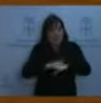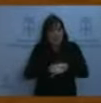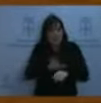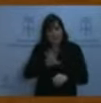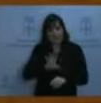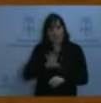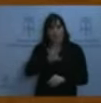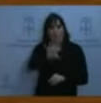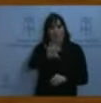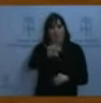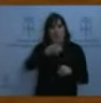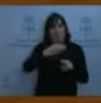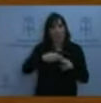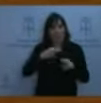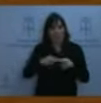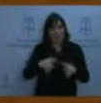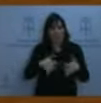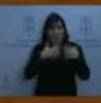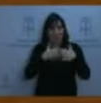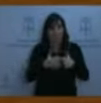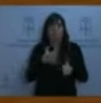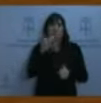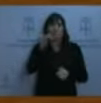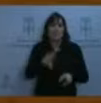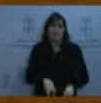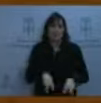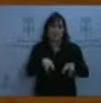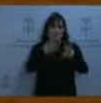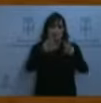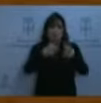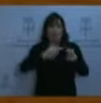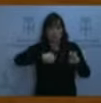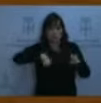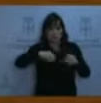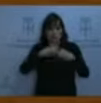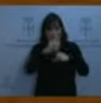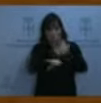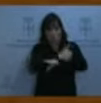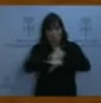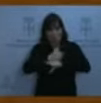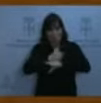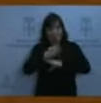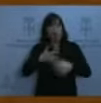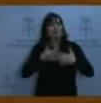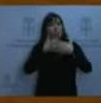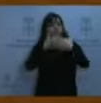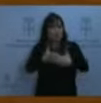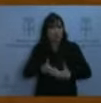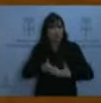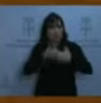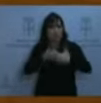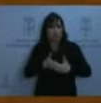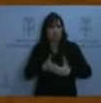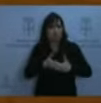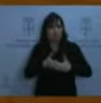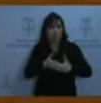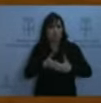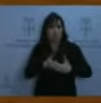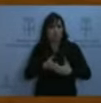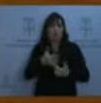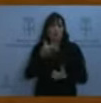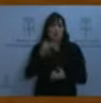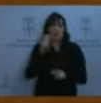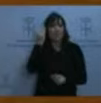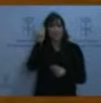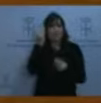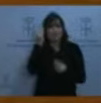por tanto, nuestro grupo lo va a combatir estos privilegios. Y creemos también que desde Asturias hay que tener una